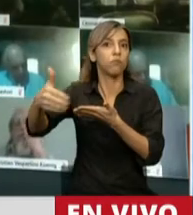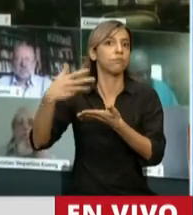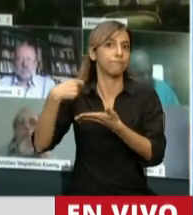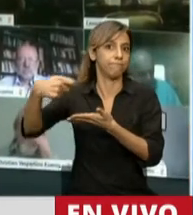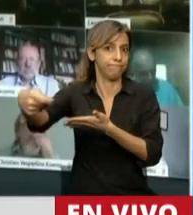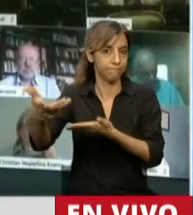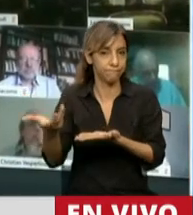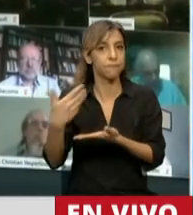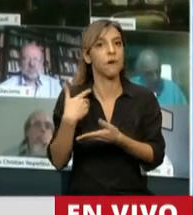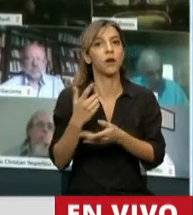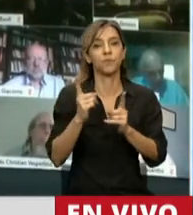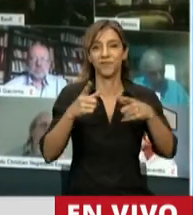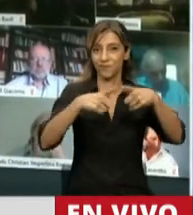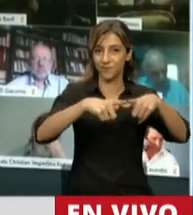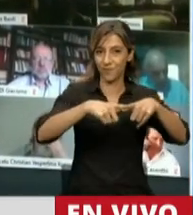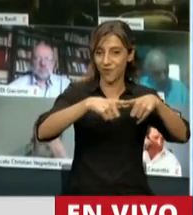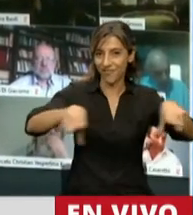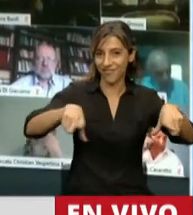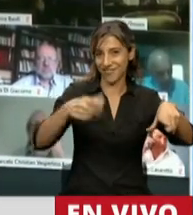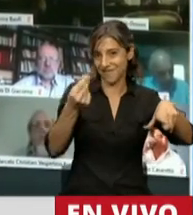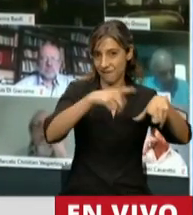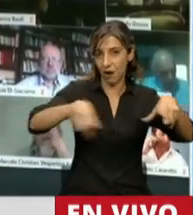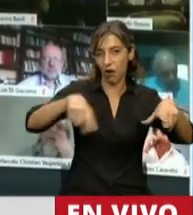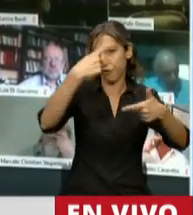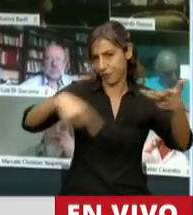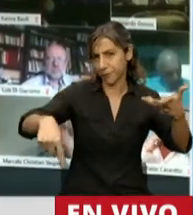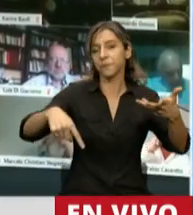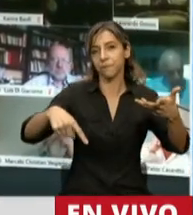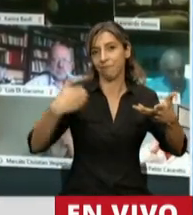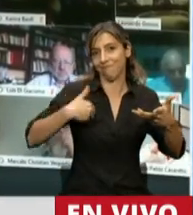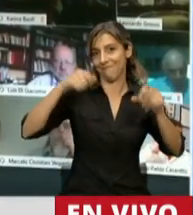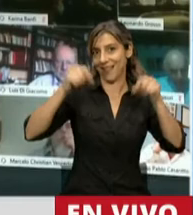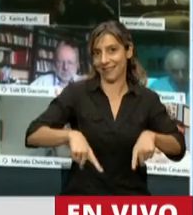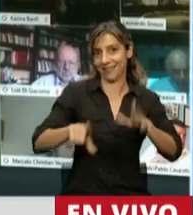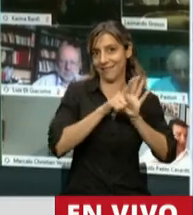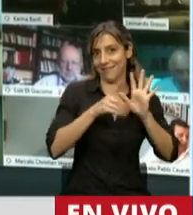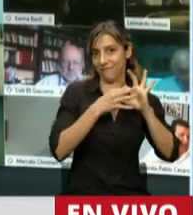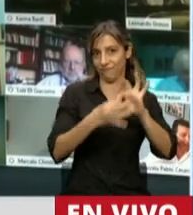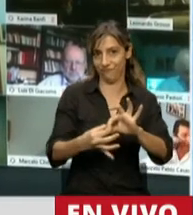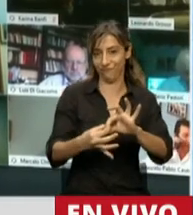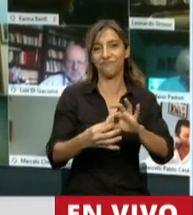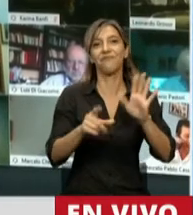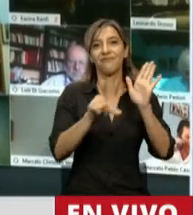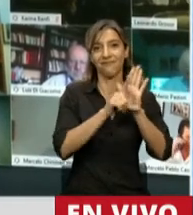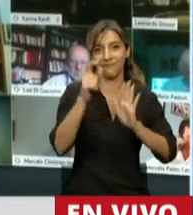la ley de la República Argentina y lo hacemos en base a la ley 27